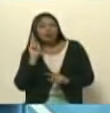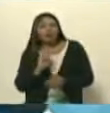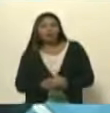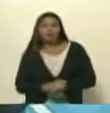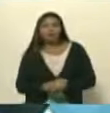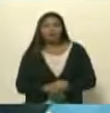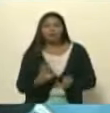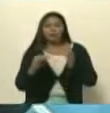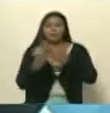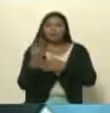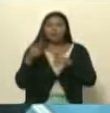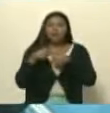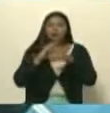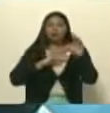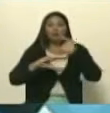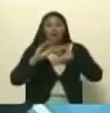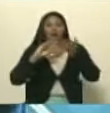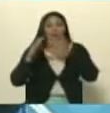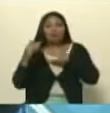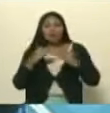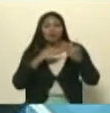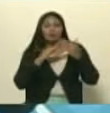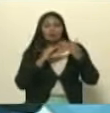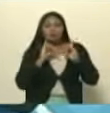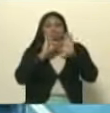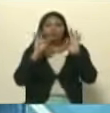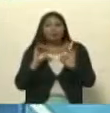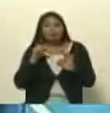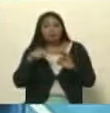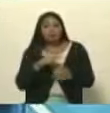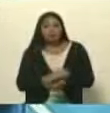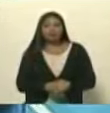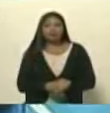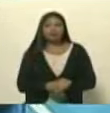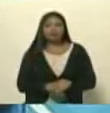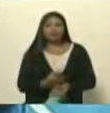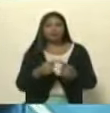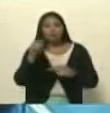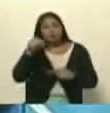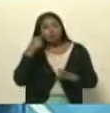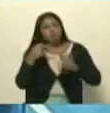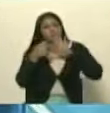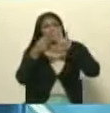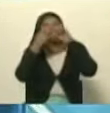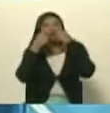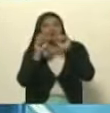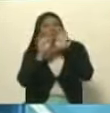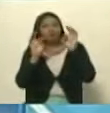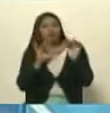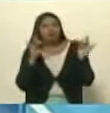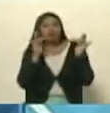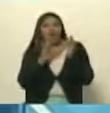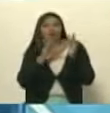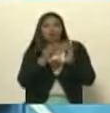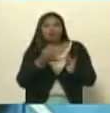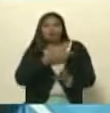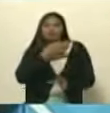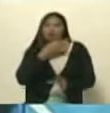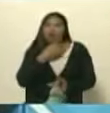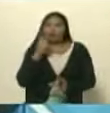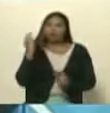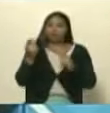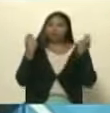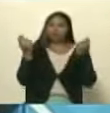surgen entonces los medios comunitarios y alternativos en ese momento, pero hoy tenemos un escenario diferente. Las redes sociales vienen a ser la